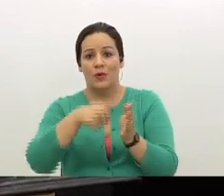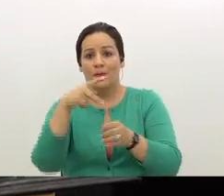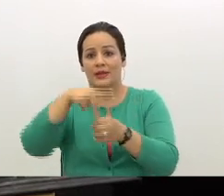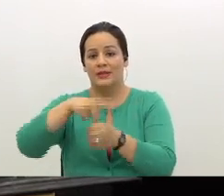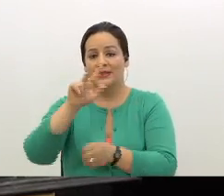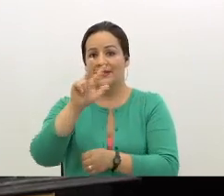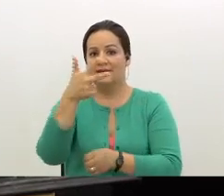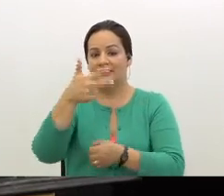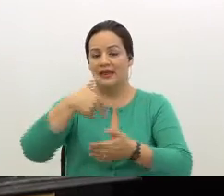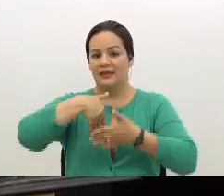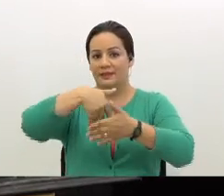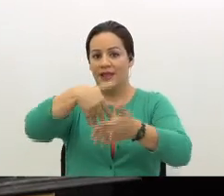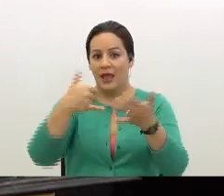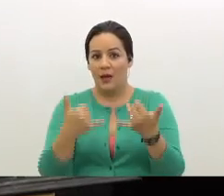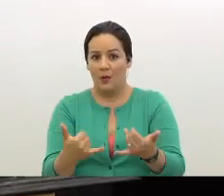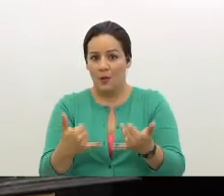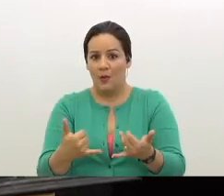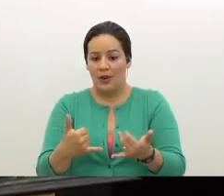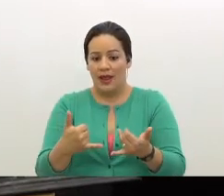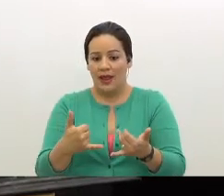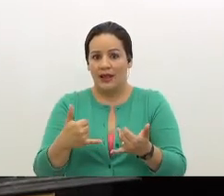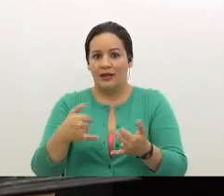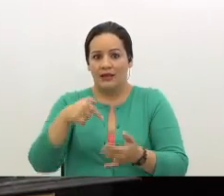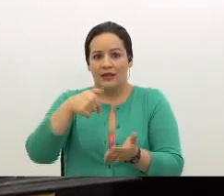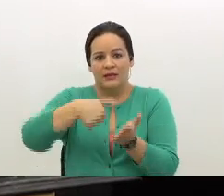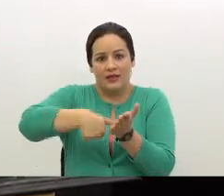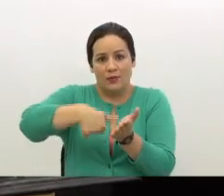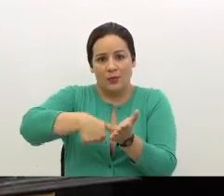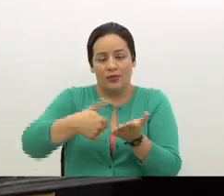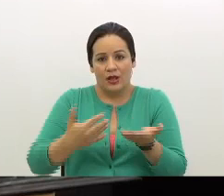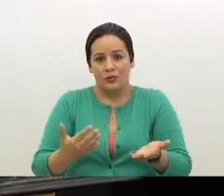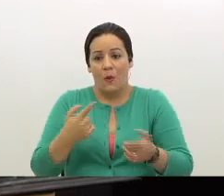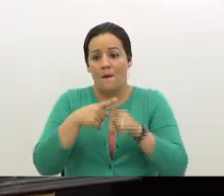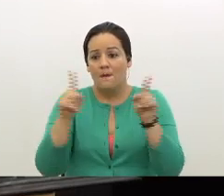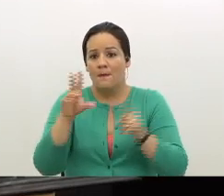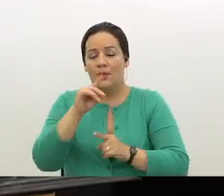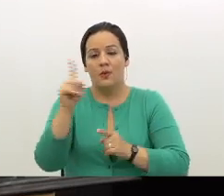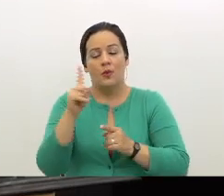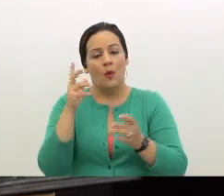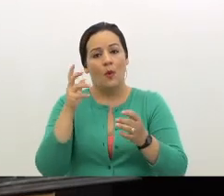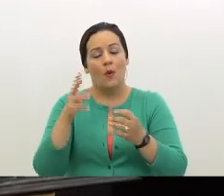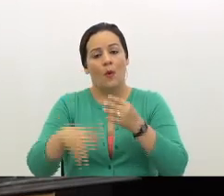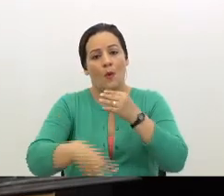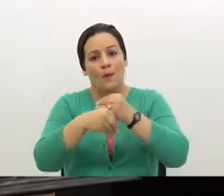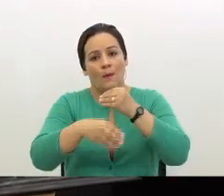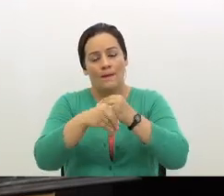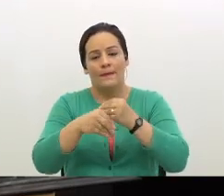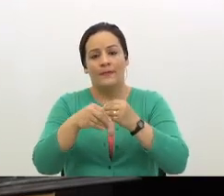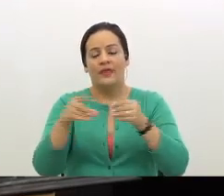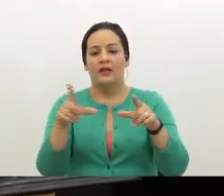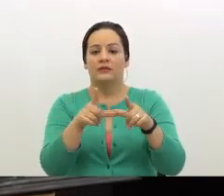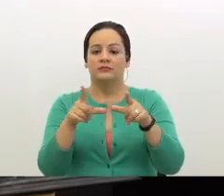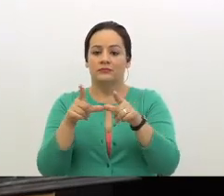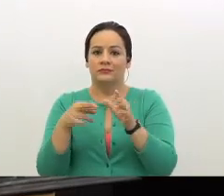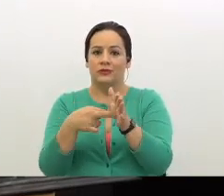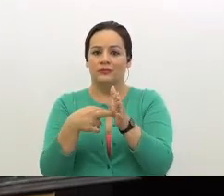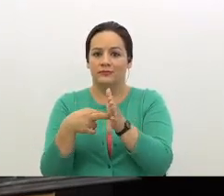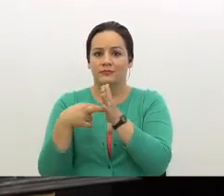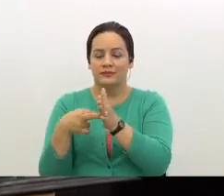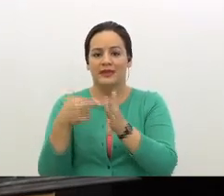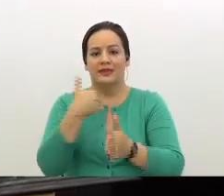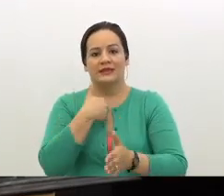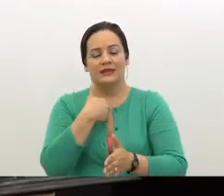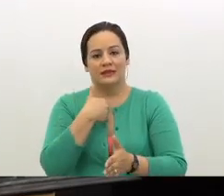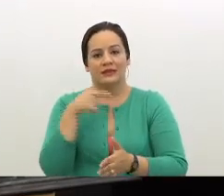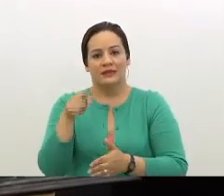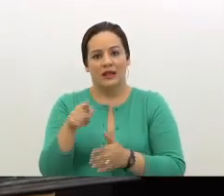expediente en el que estamos ahorita en votación, pero no complementó los atestados que pedía el concurso. Por lo tanto, él